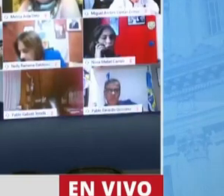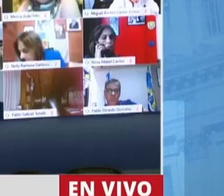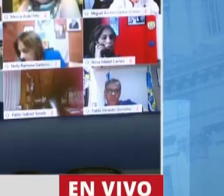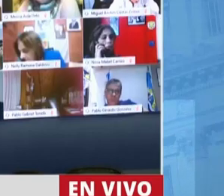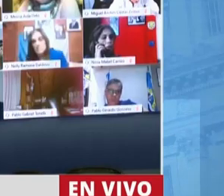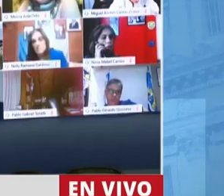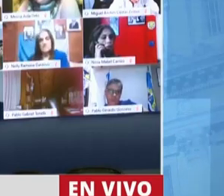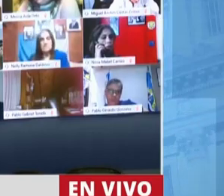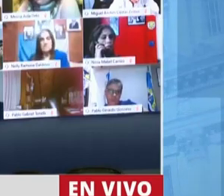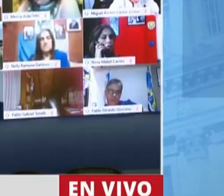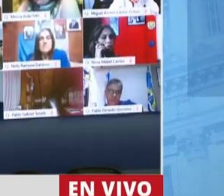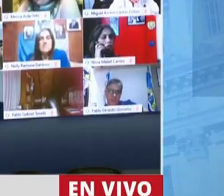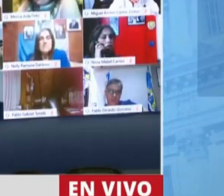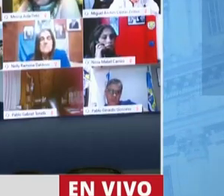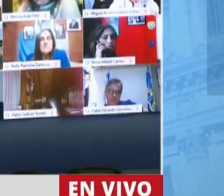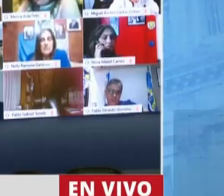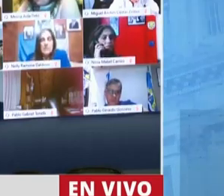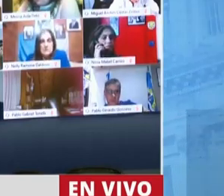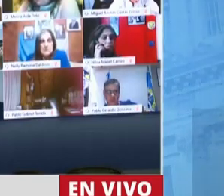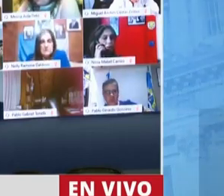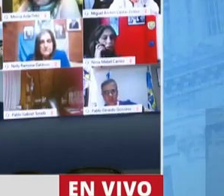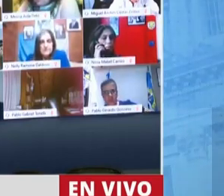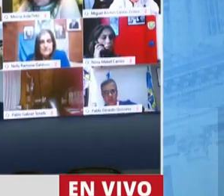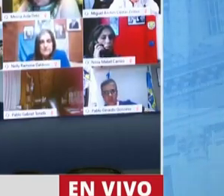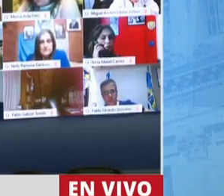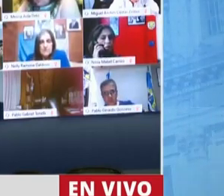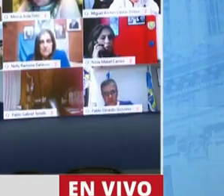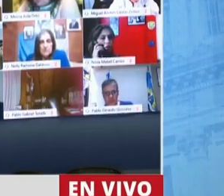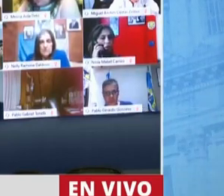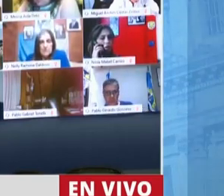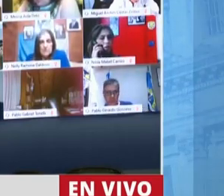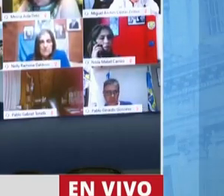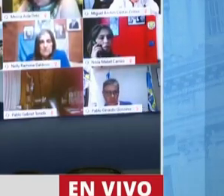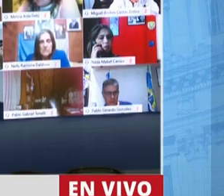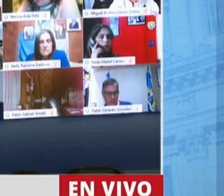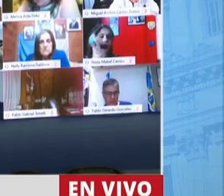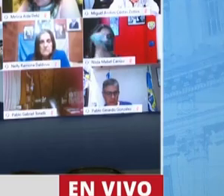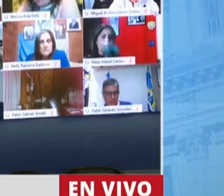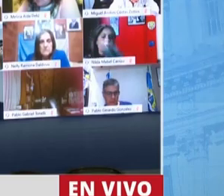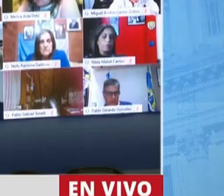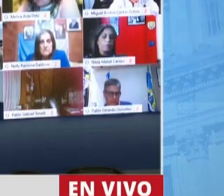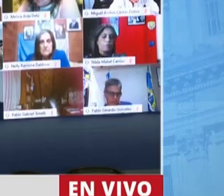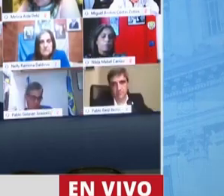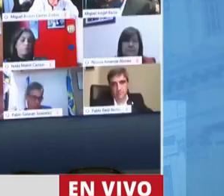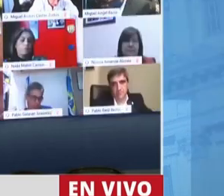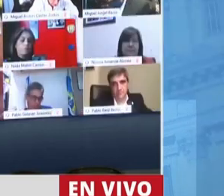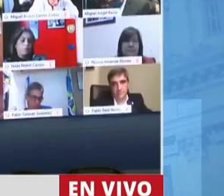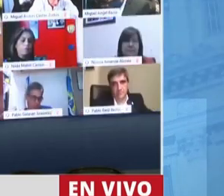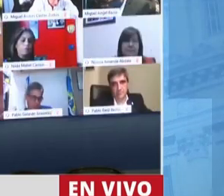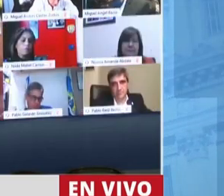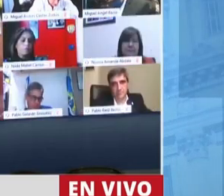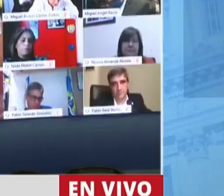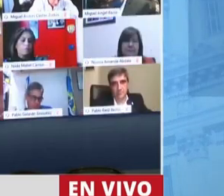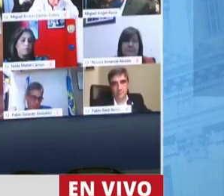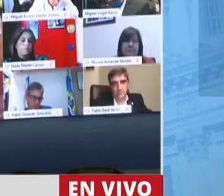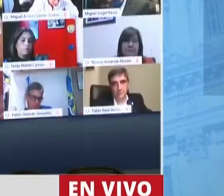y, por supuesto, también, para agravar más el cuadro, y no menor, se ha dicho ya en varias intervenciones,